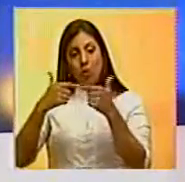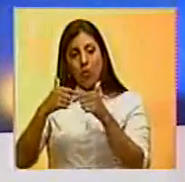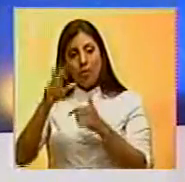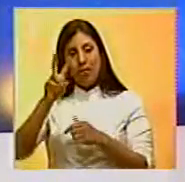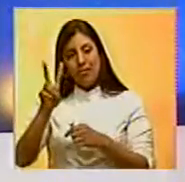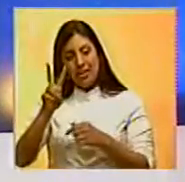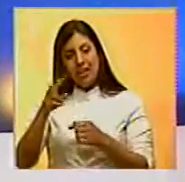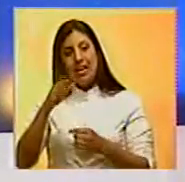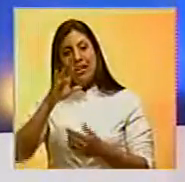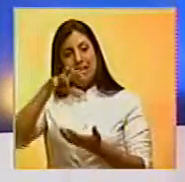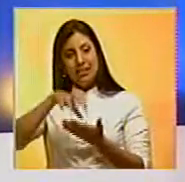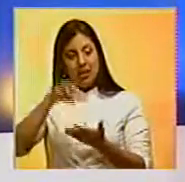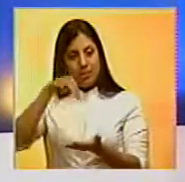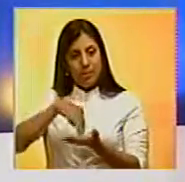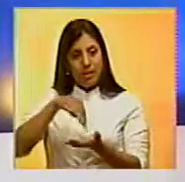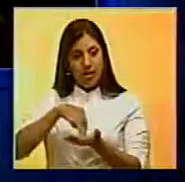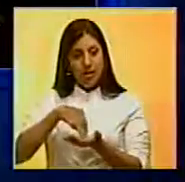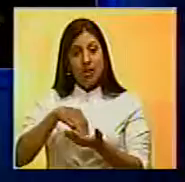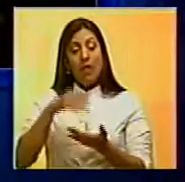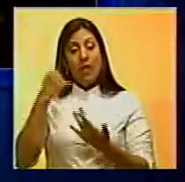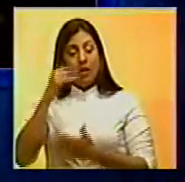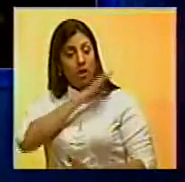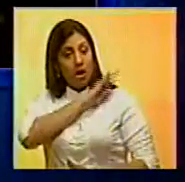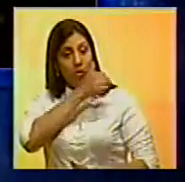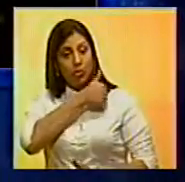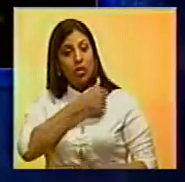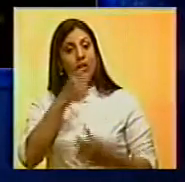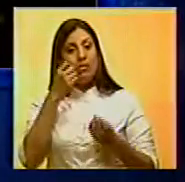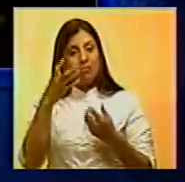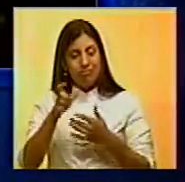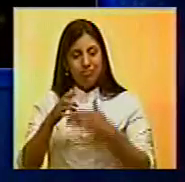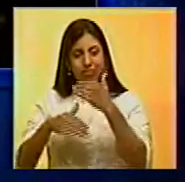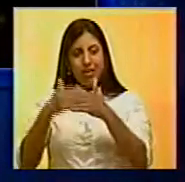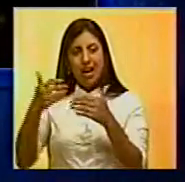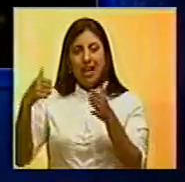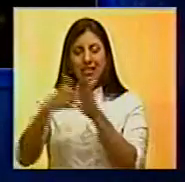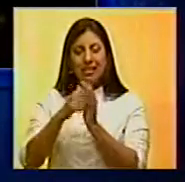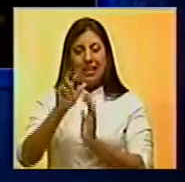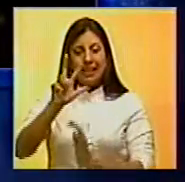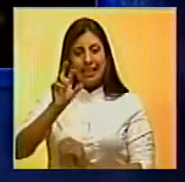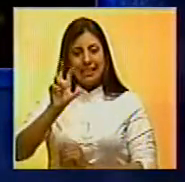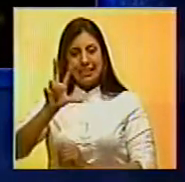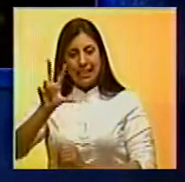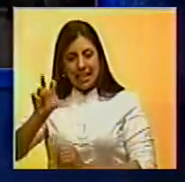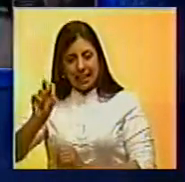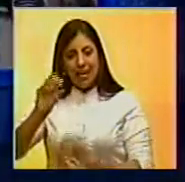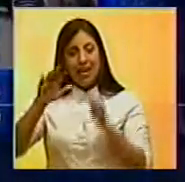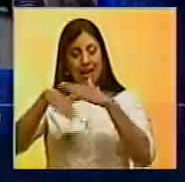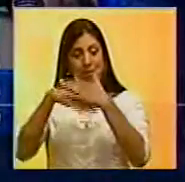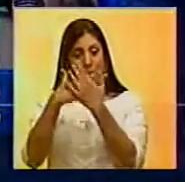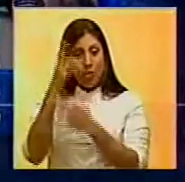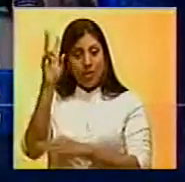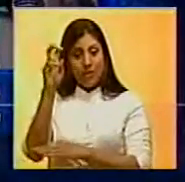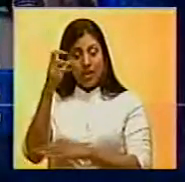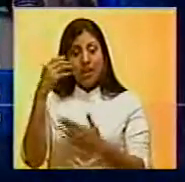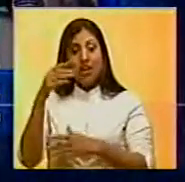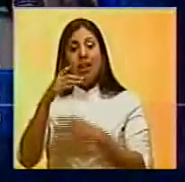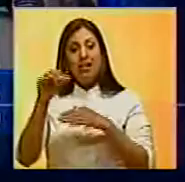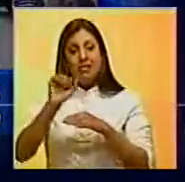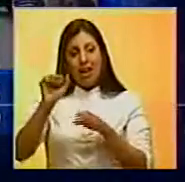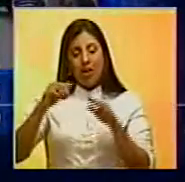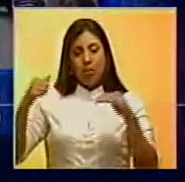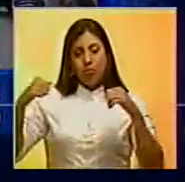Villa Bahareque del estado Miranda. Según las autoridades, el siniestro se registró a las 3 y 30 de la madrugada de este viernes, donde